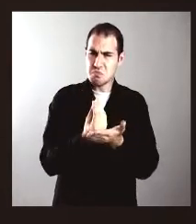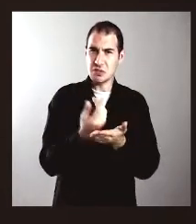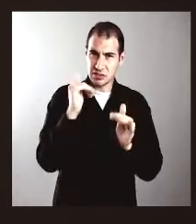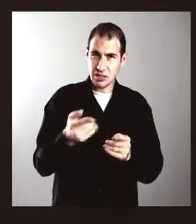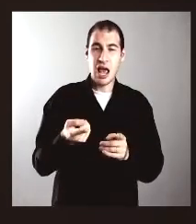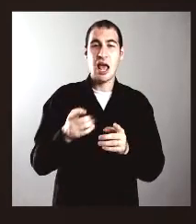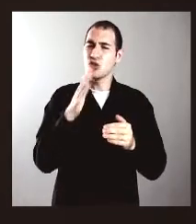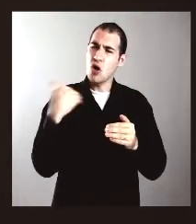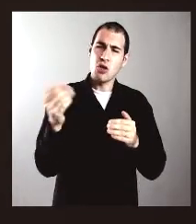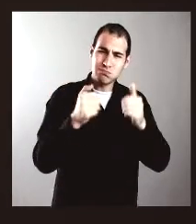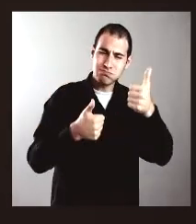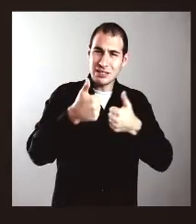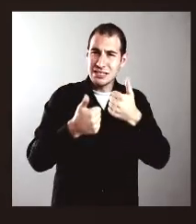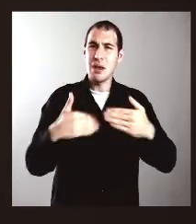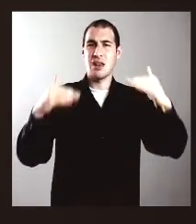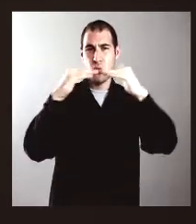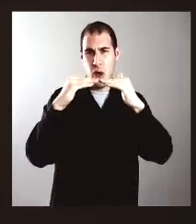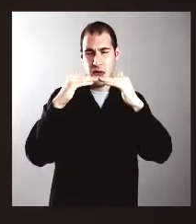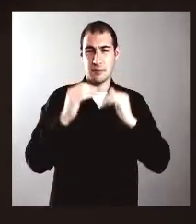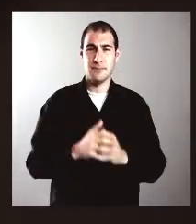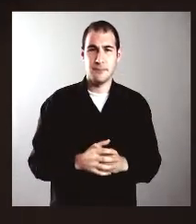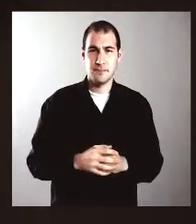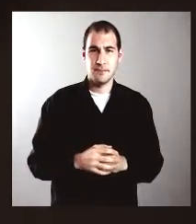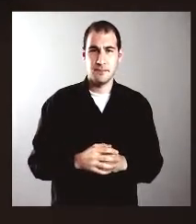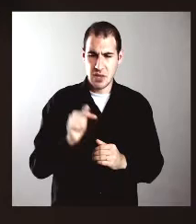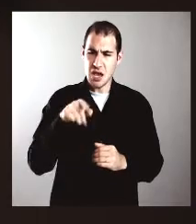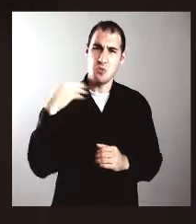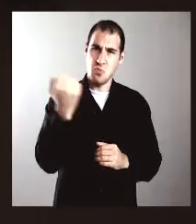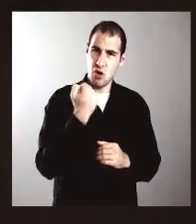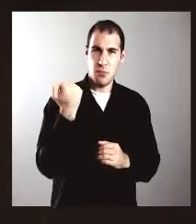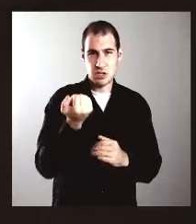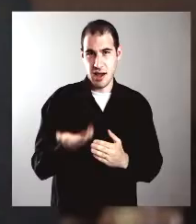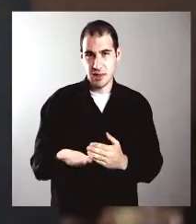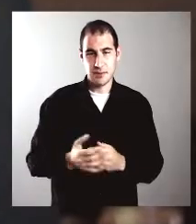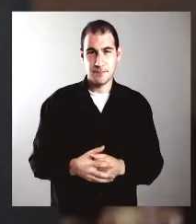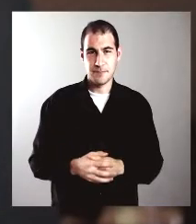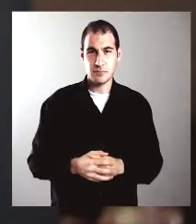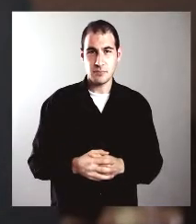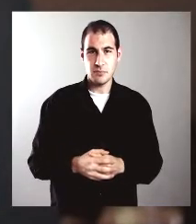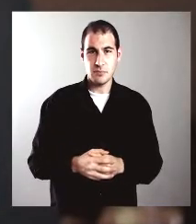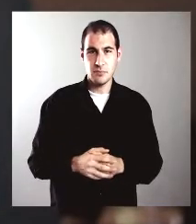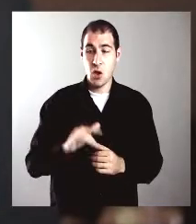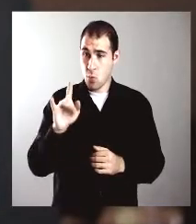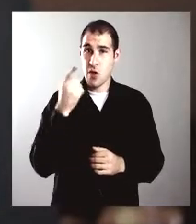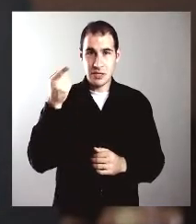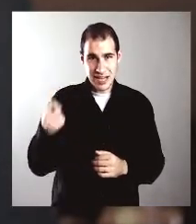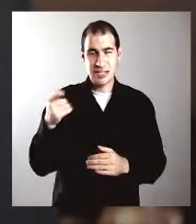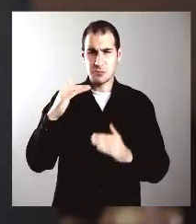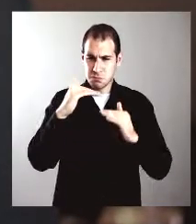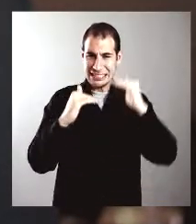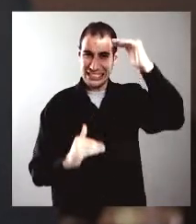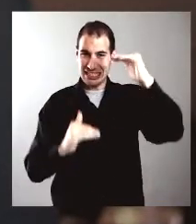igualitaria con respecto al hombre. Creo que eso es importantísimo, ¿no es cierto?, que la universidad no haga